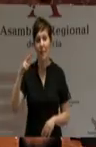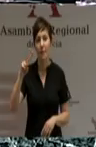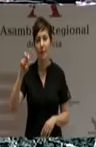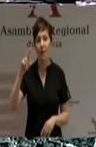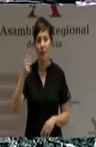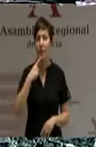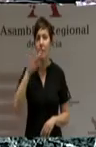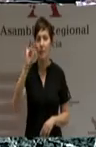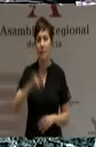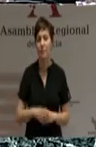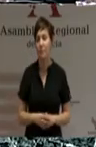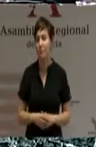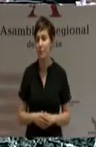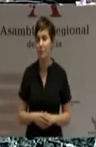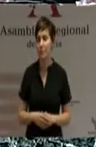Sí.